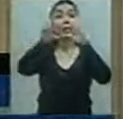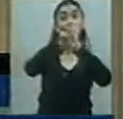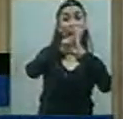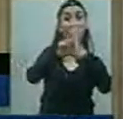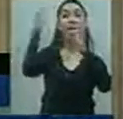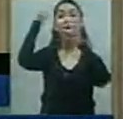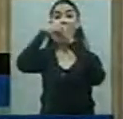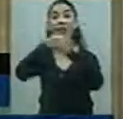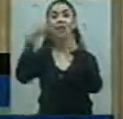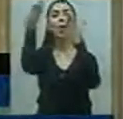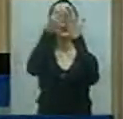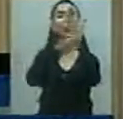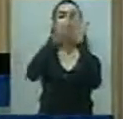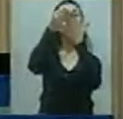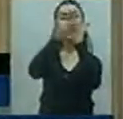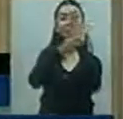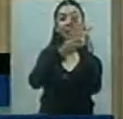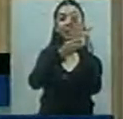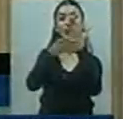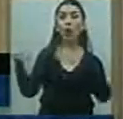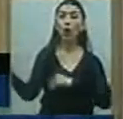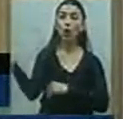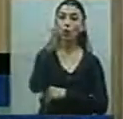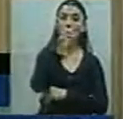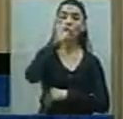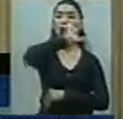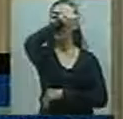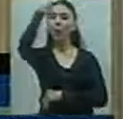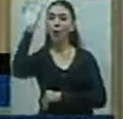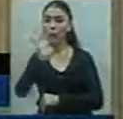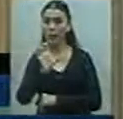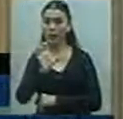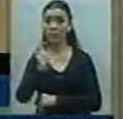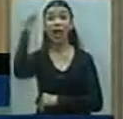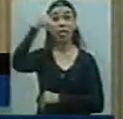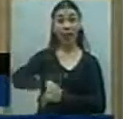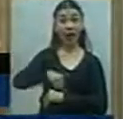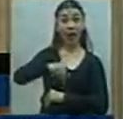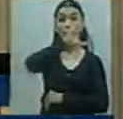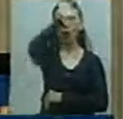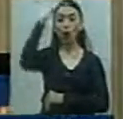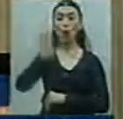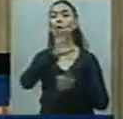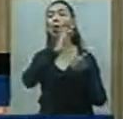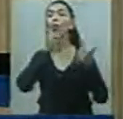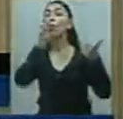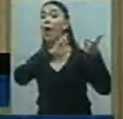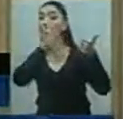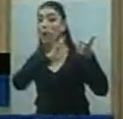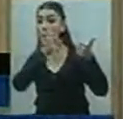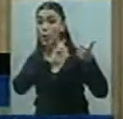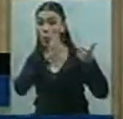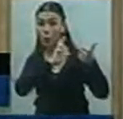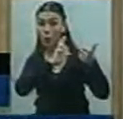provincias. Por la provincia de Jujuy está la Ministra Ada Galfre de Desarrollo Social y el Ministro de Seguridad,